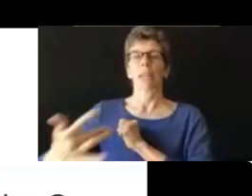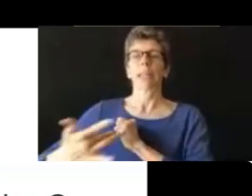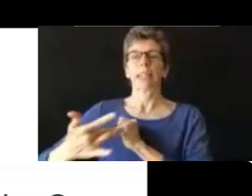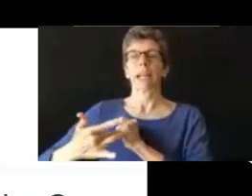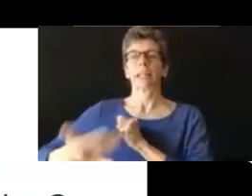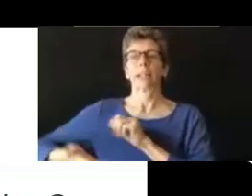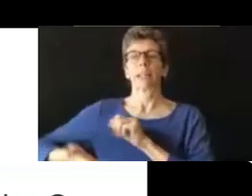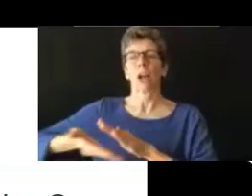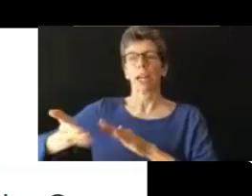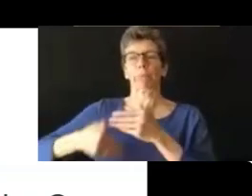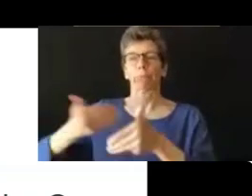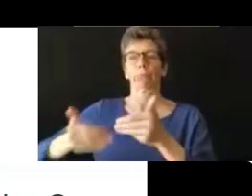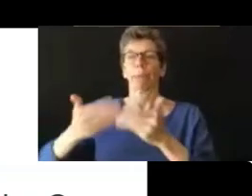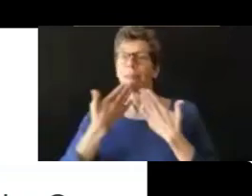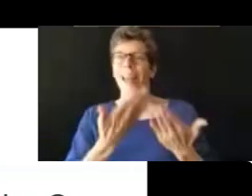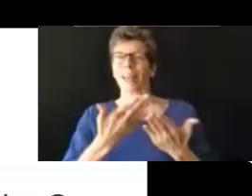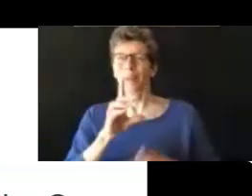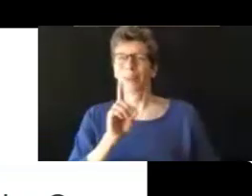Bien.